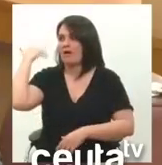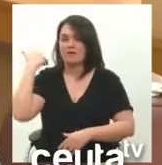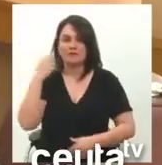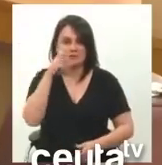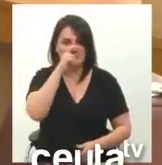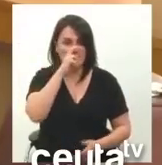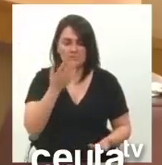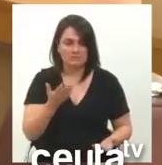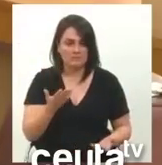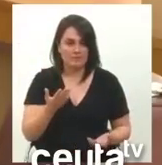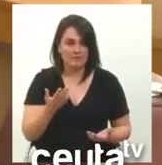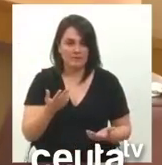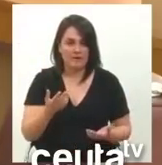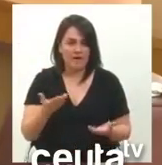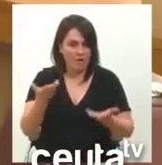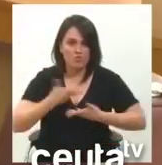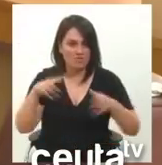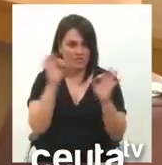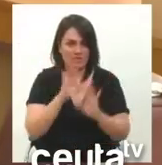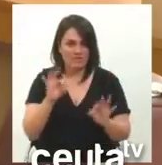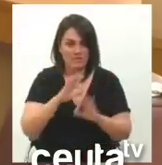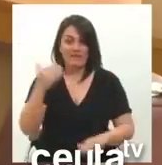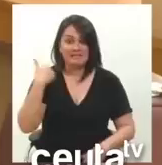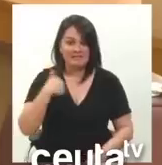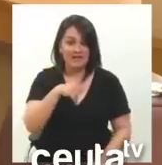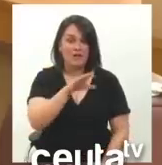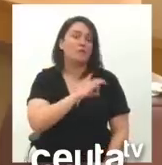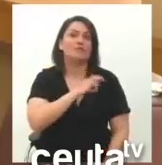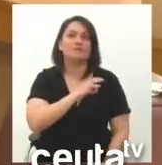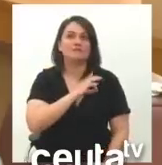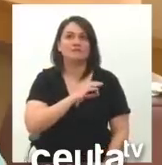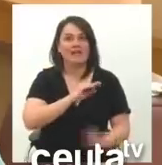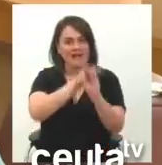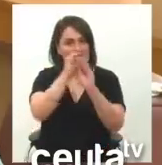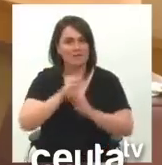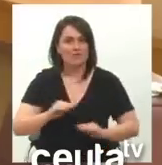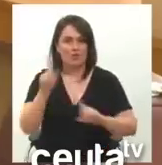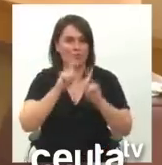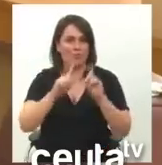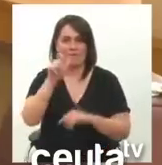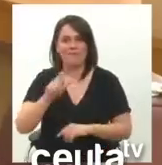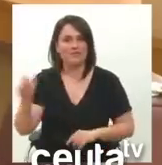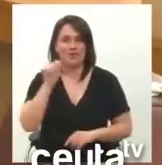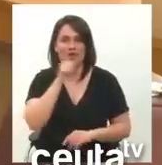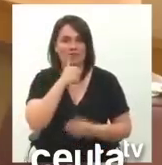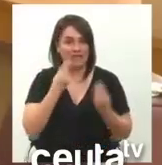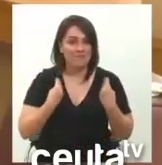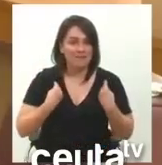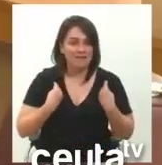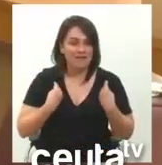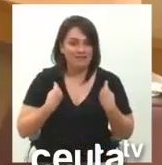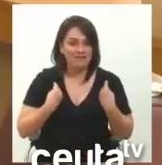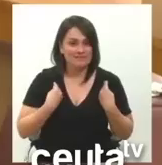ningún favor. Usted ya ha resuelto los problemas de todos los Ceutíes, ya ha trabajado por Ceuta y ahora vuelve,